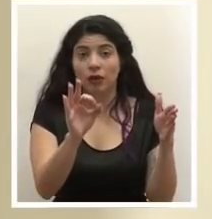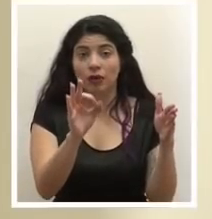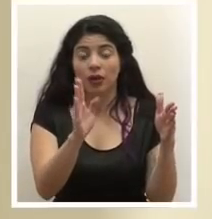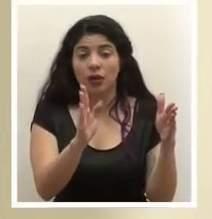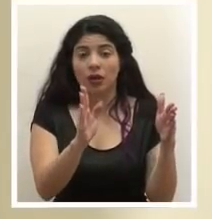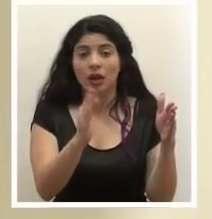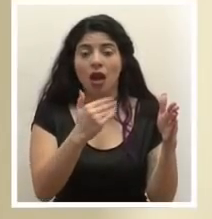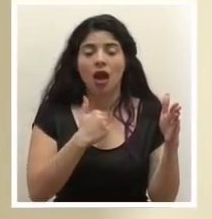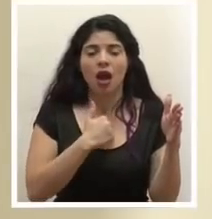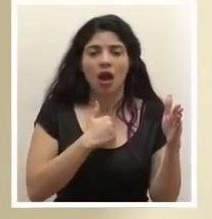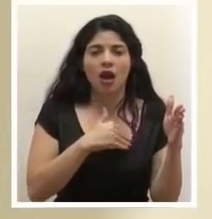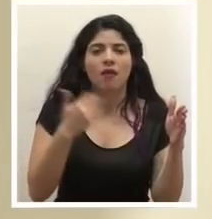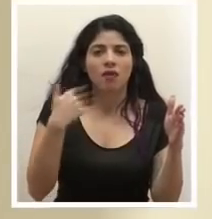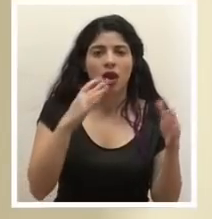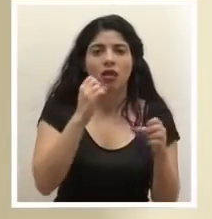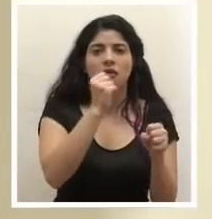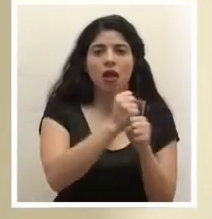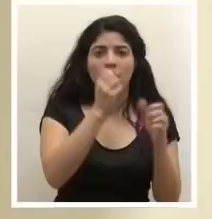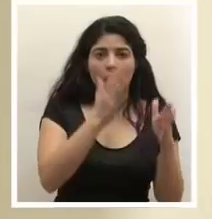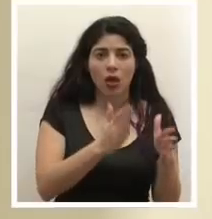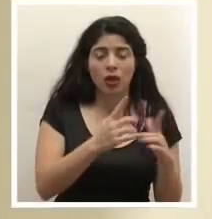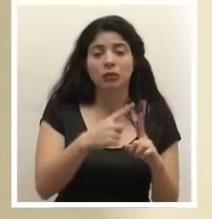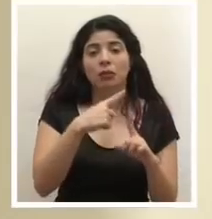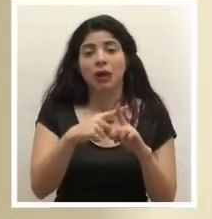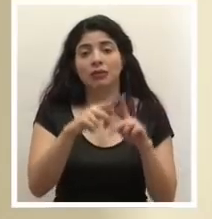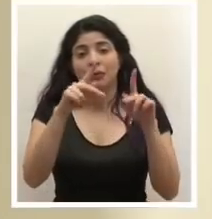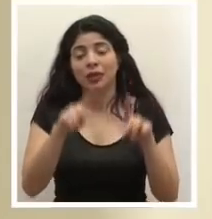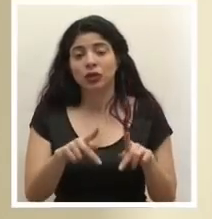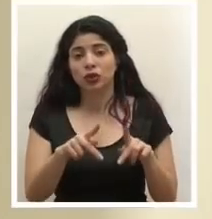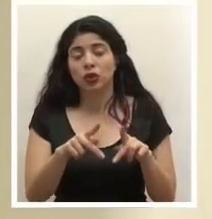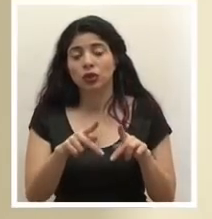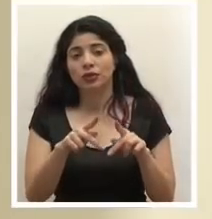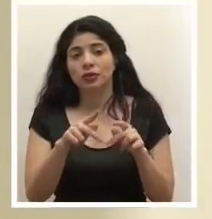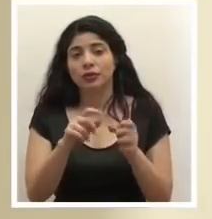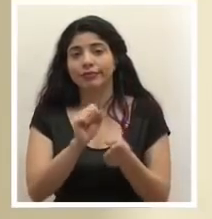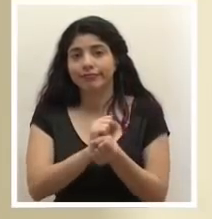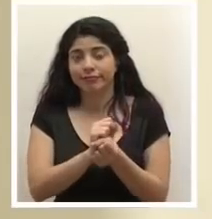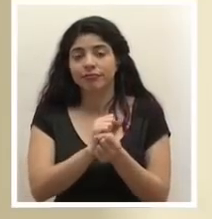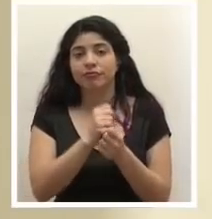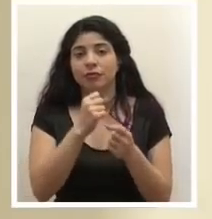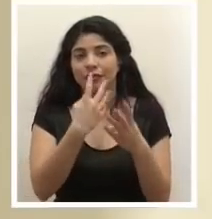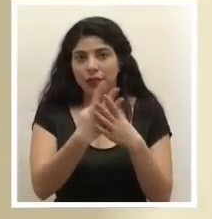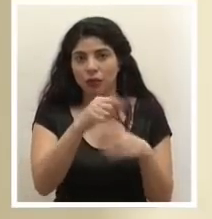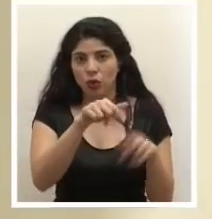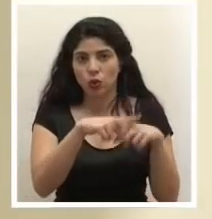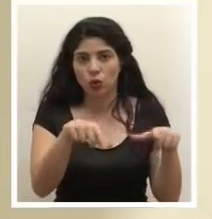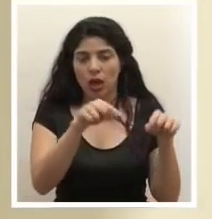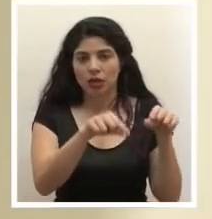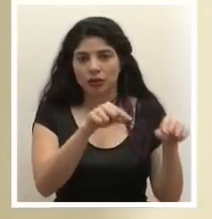han habido funcionarios y personas que están aprendidas en ese lugar.